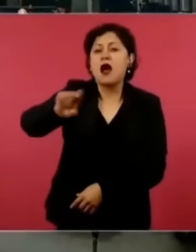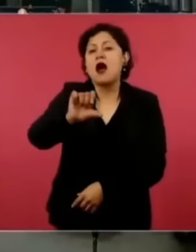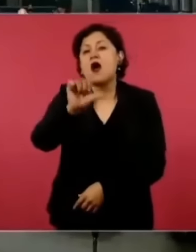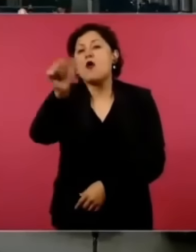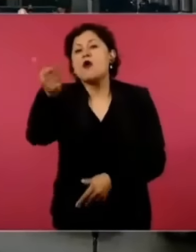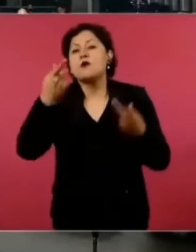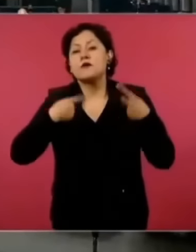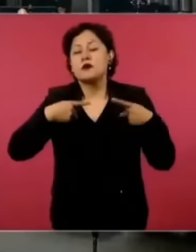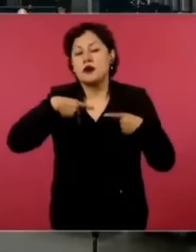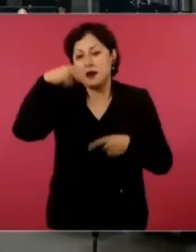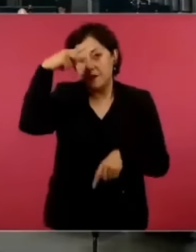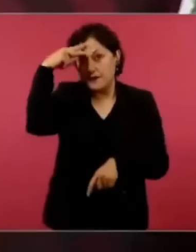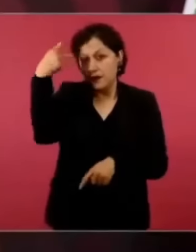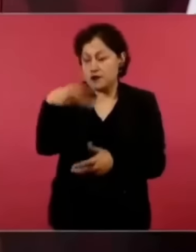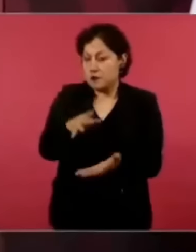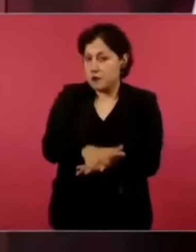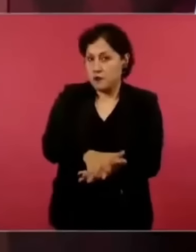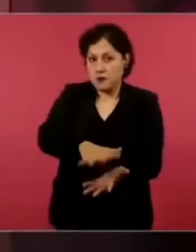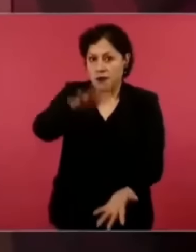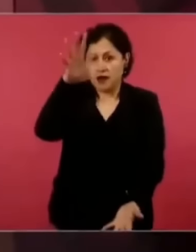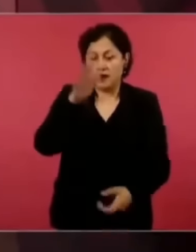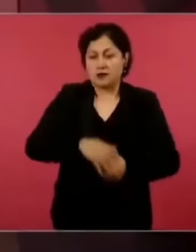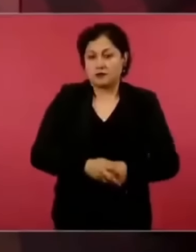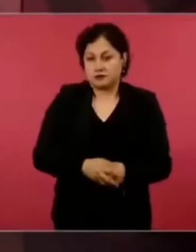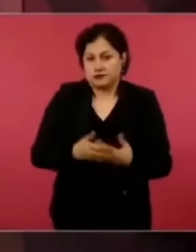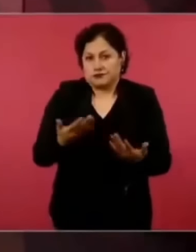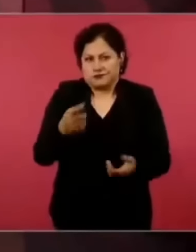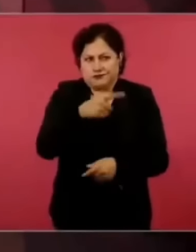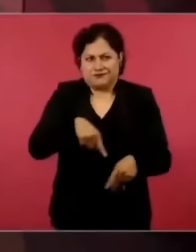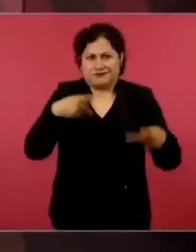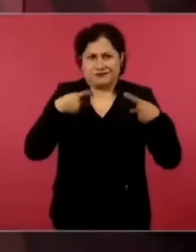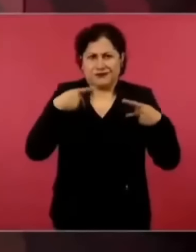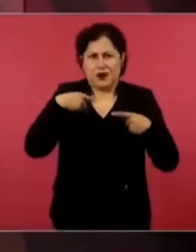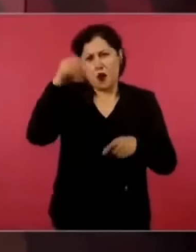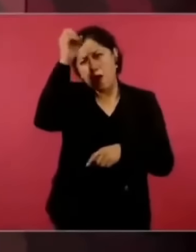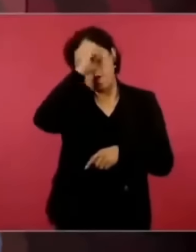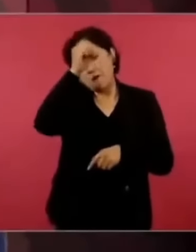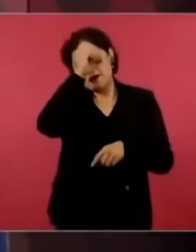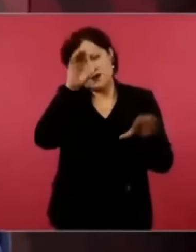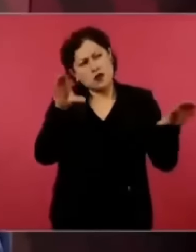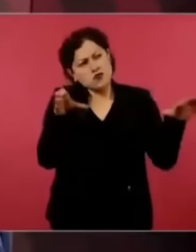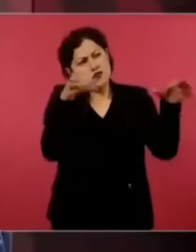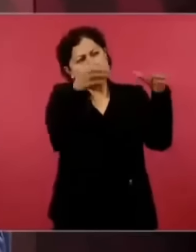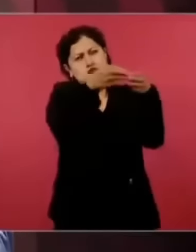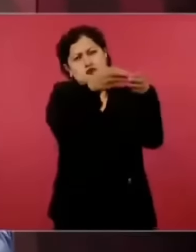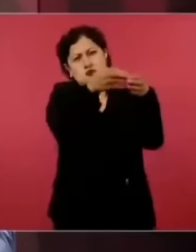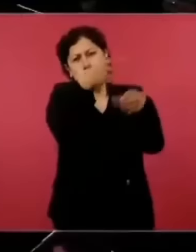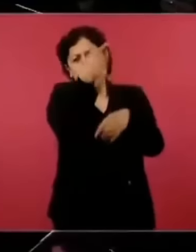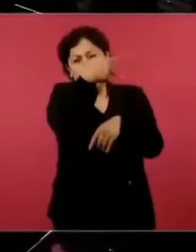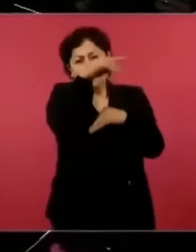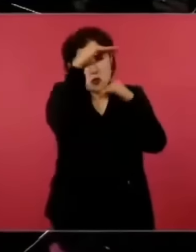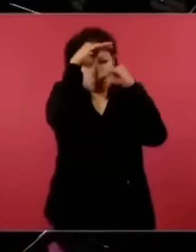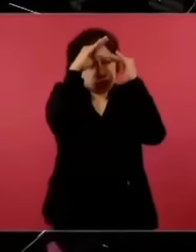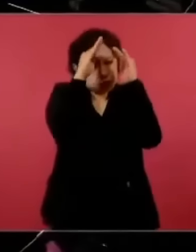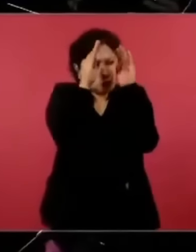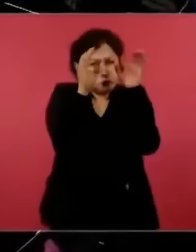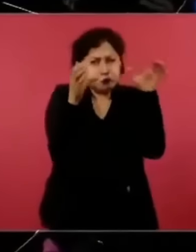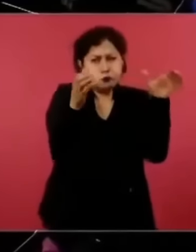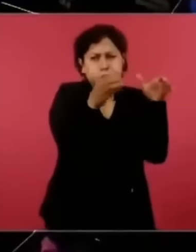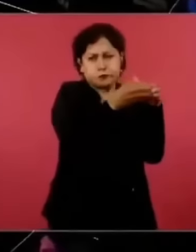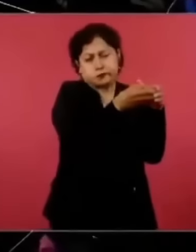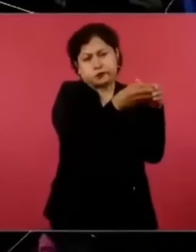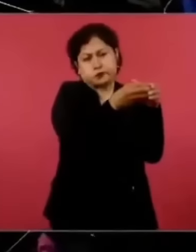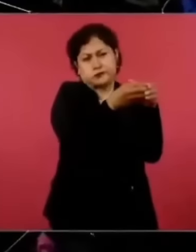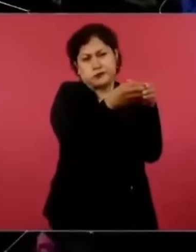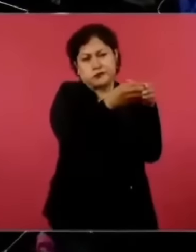mundo los